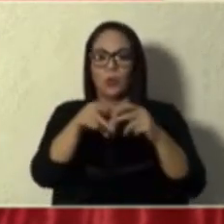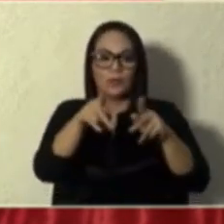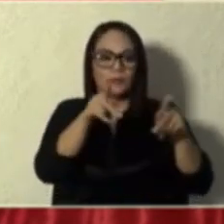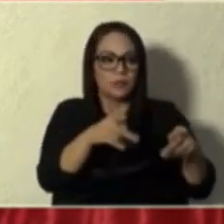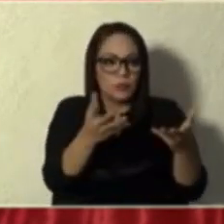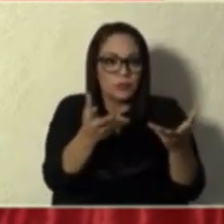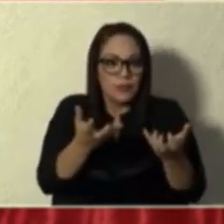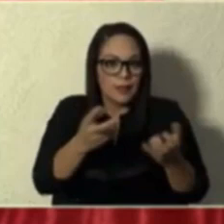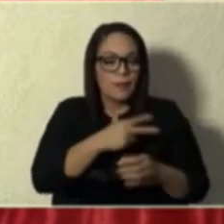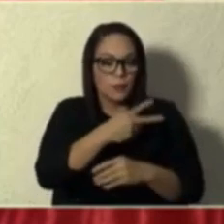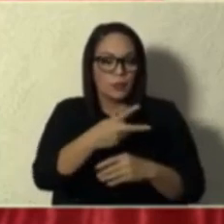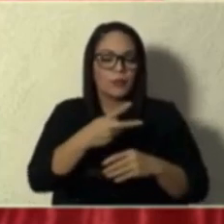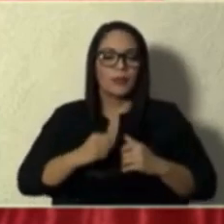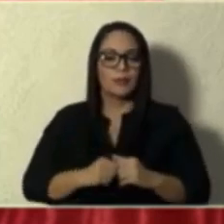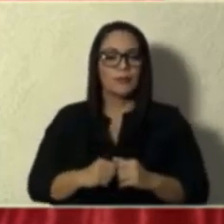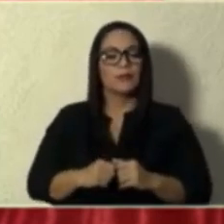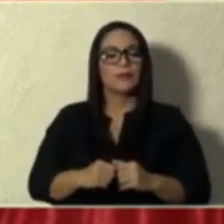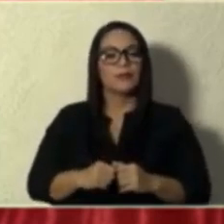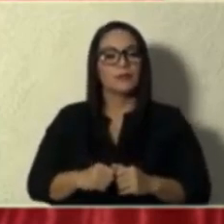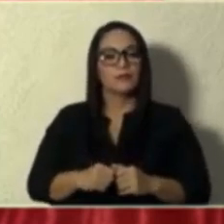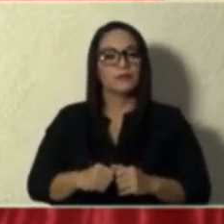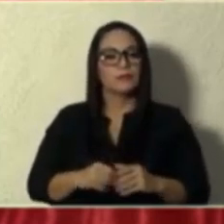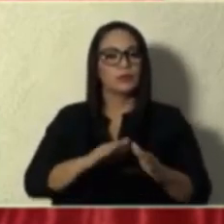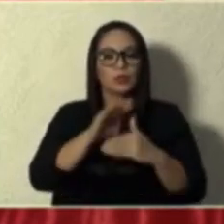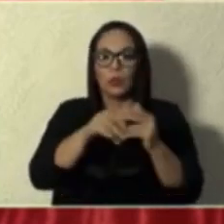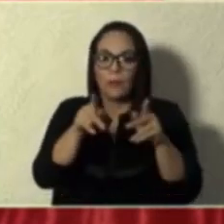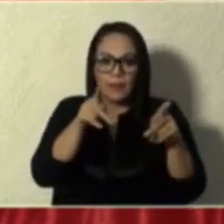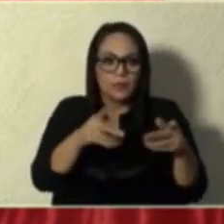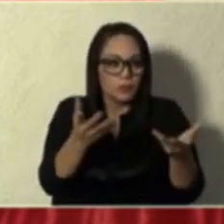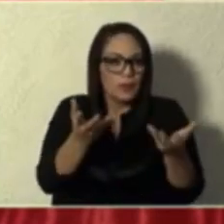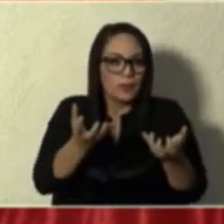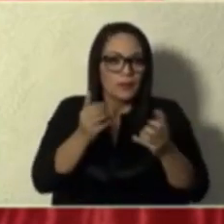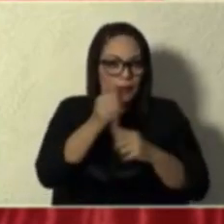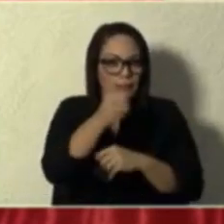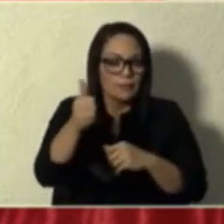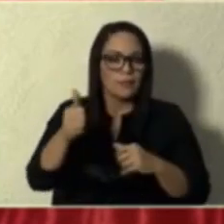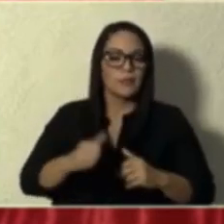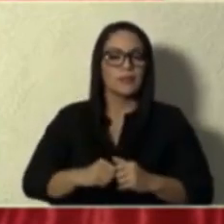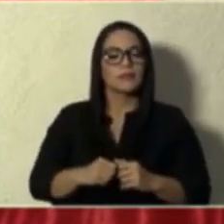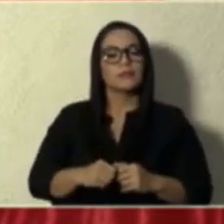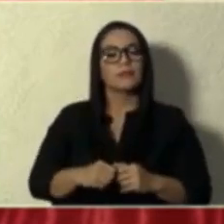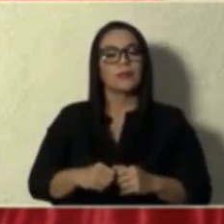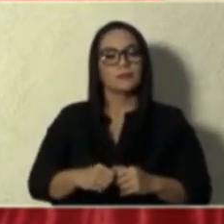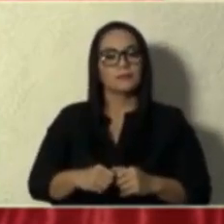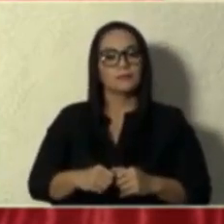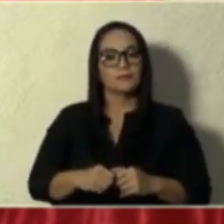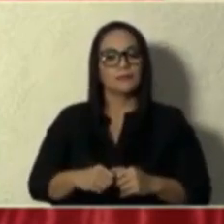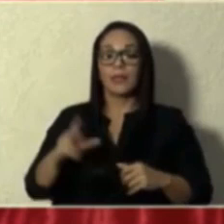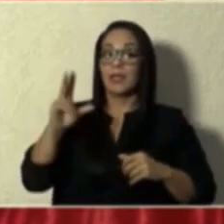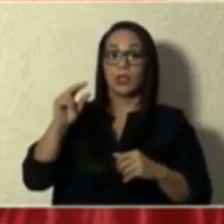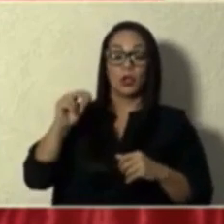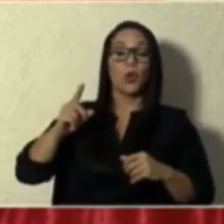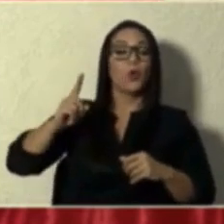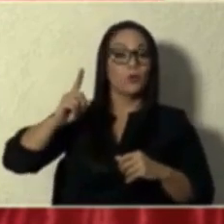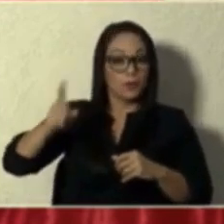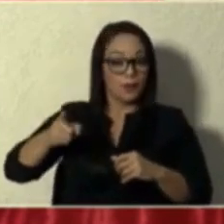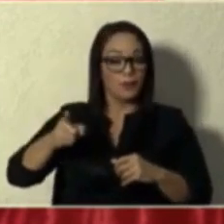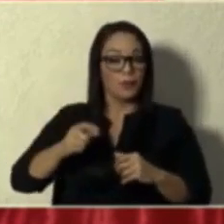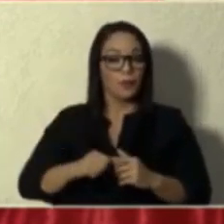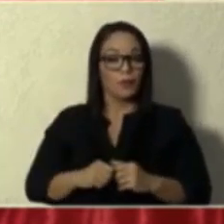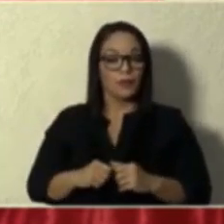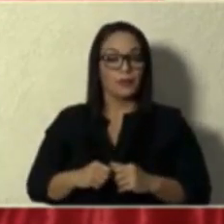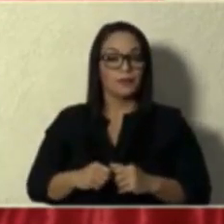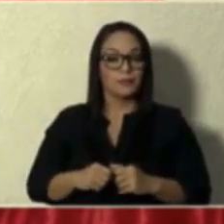quiera, ¿verdad? Toda la persona que la quiera y que no sea obligatoria